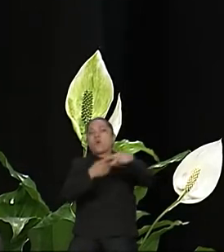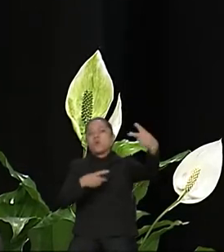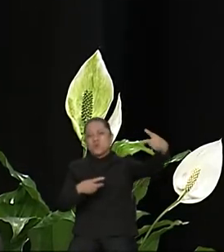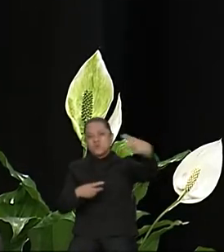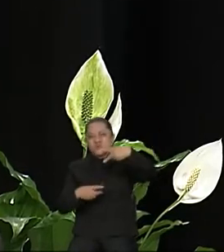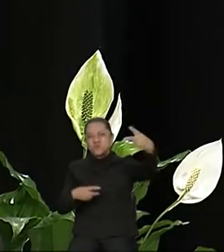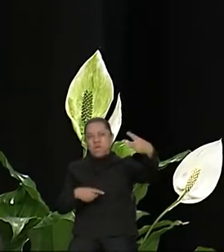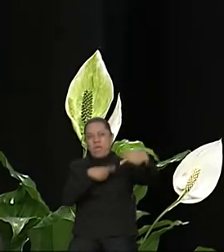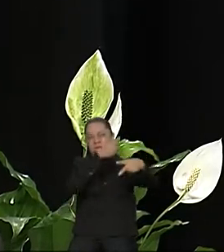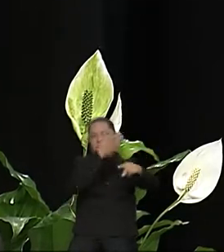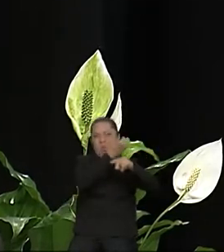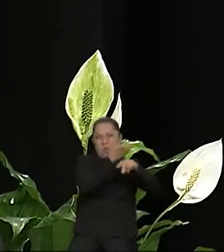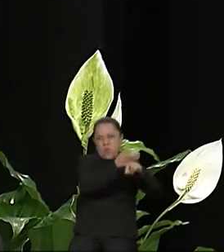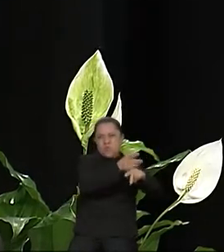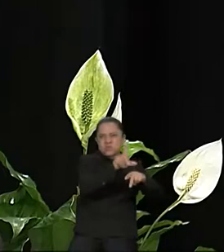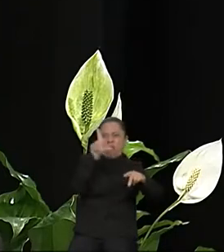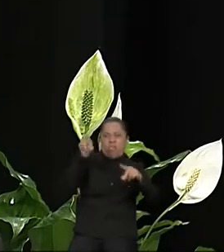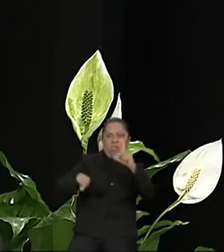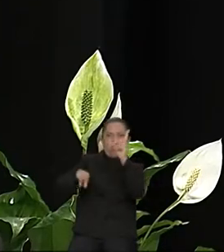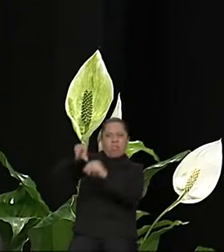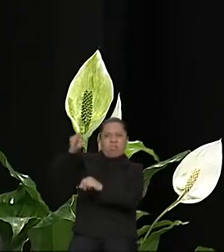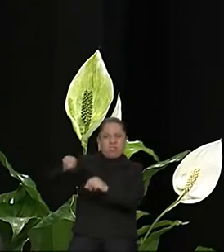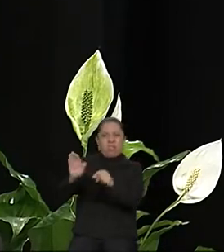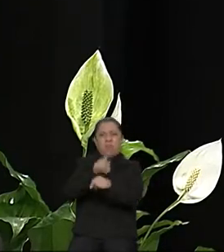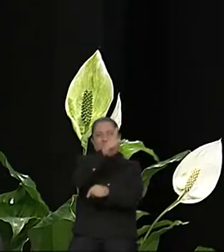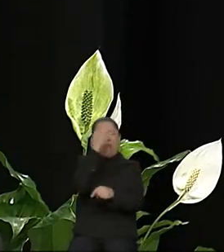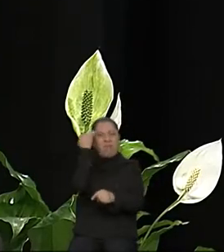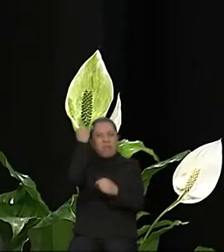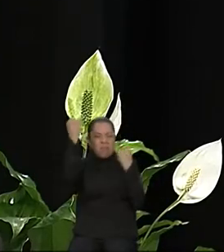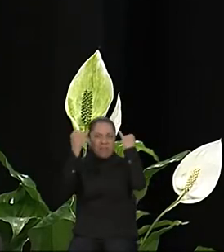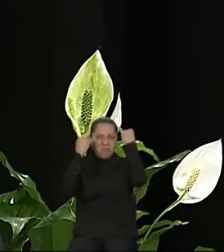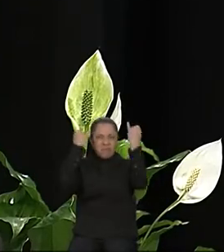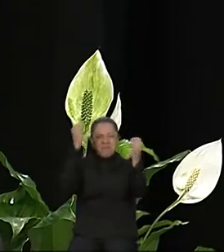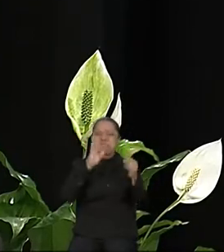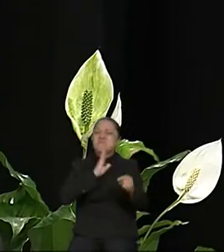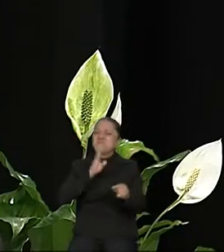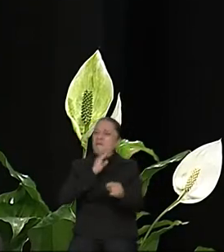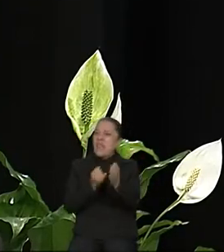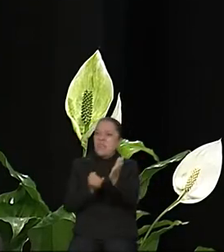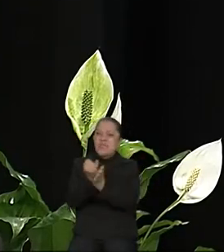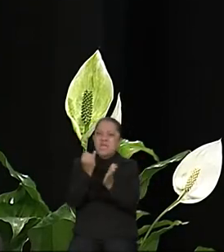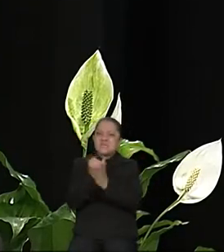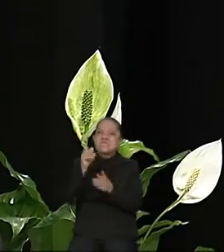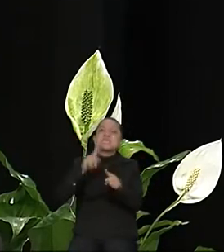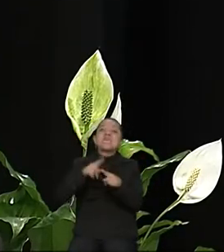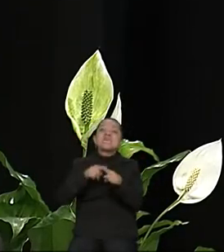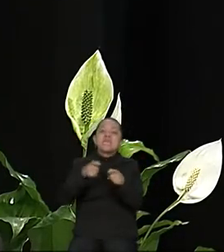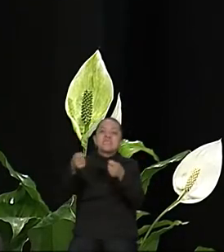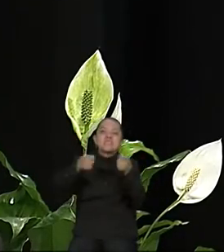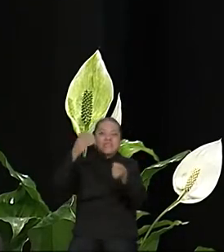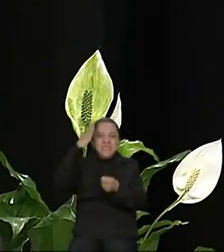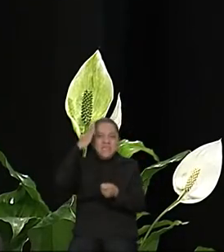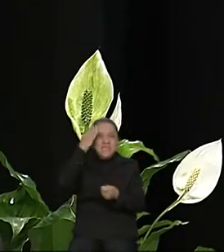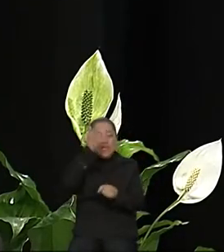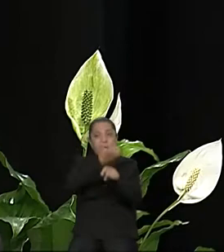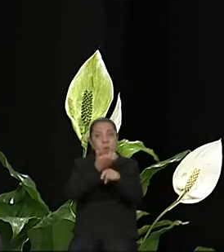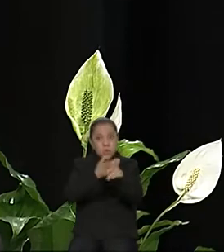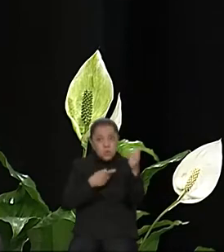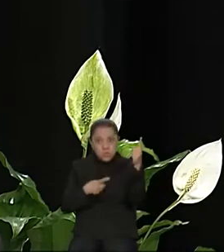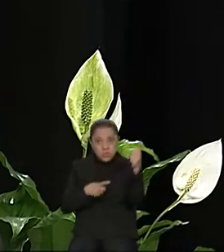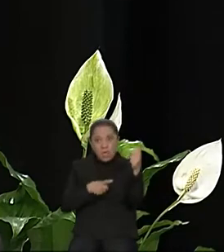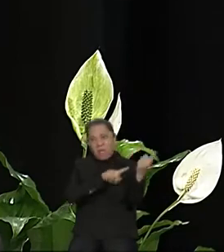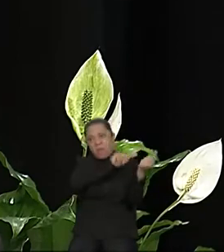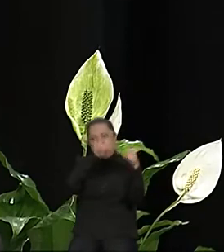por las ocurrencias y por las malas decisiones de quien dirige Estados Unidos, pero sí me parece que nosotros